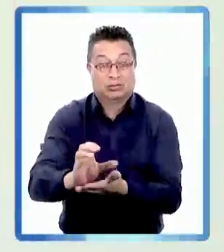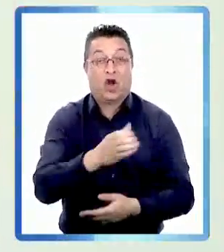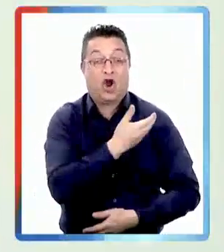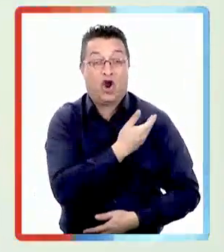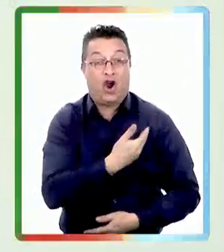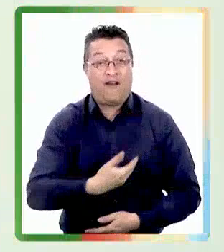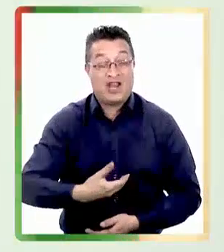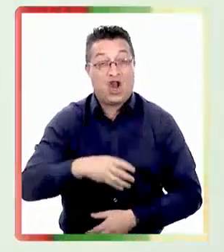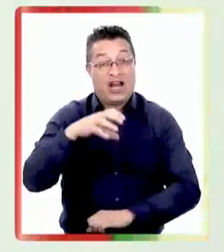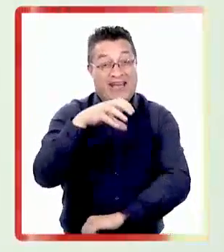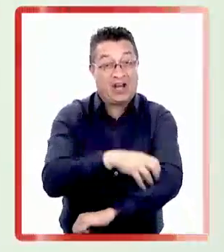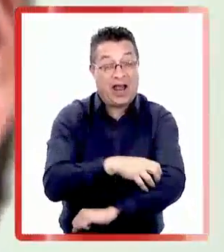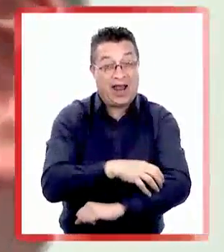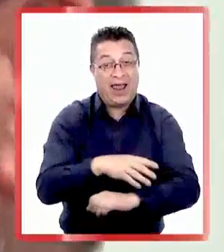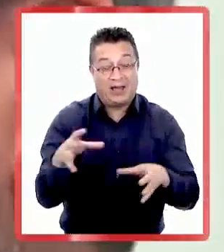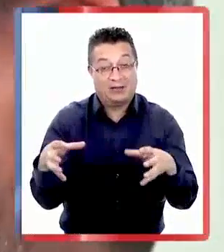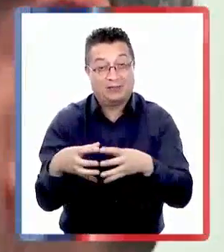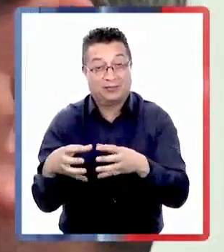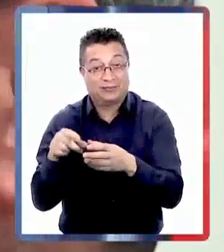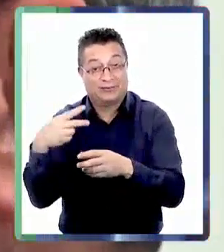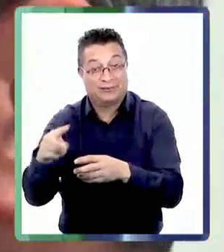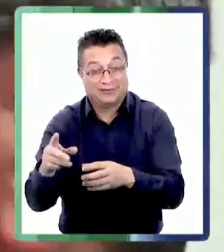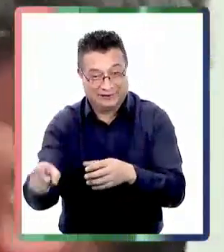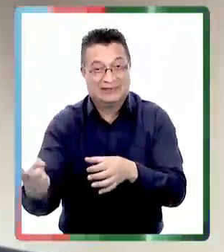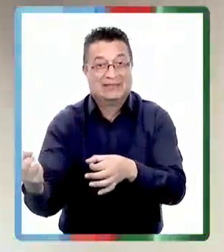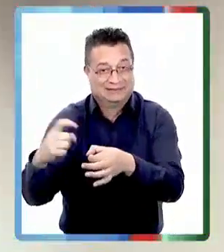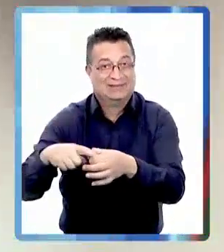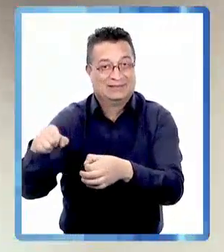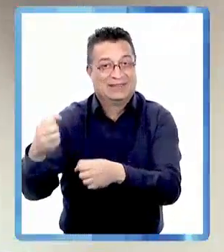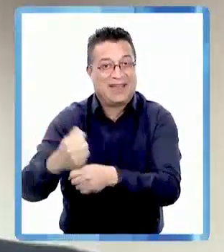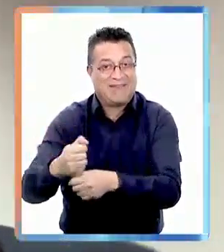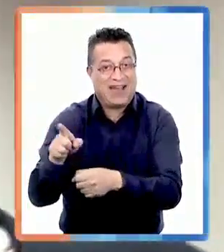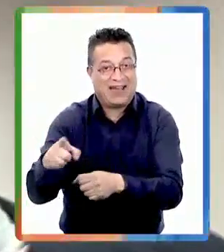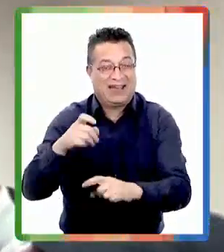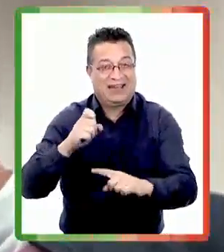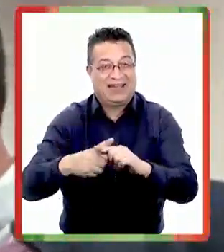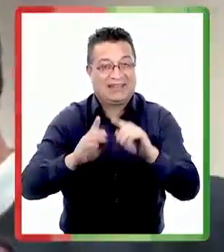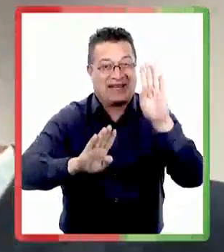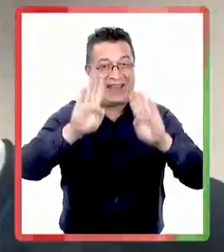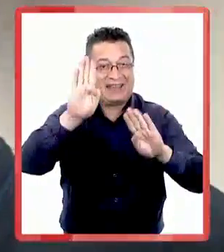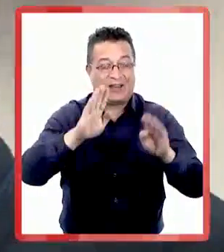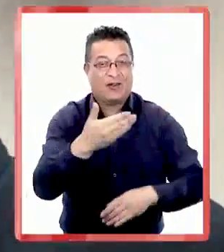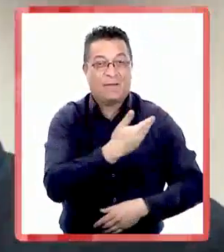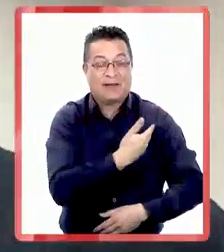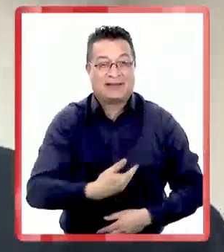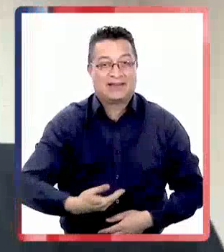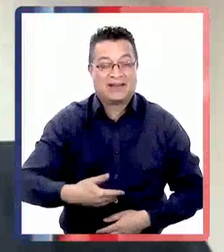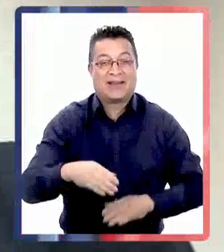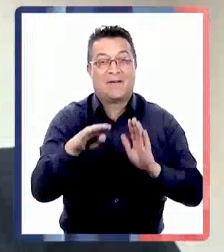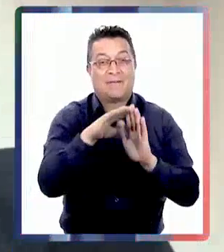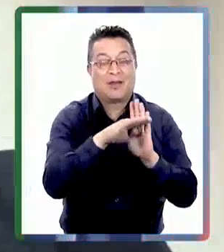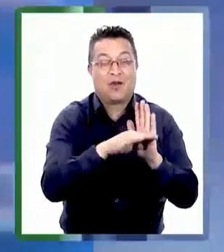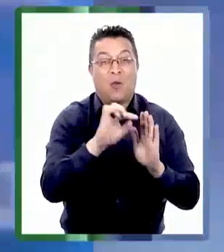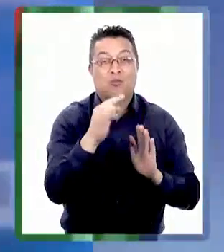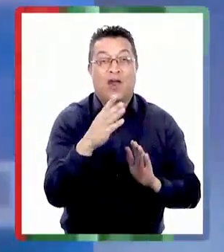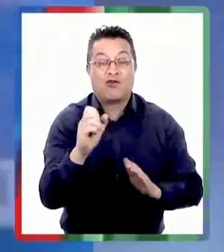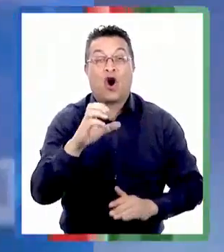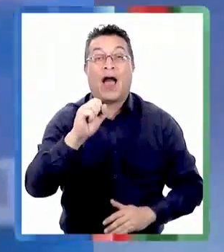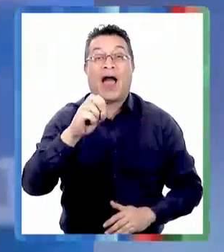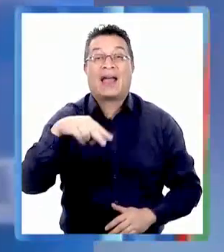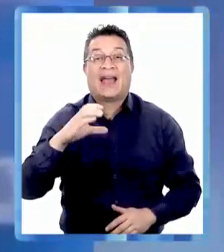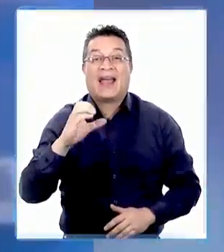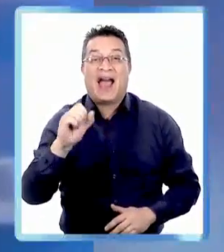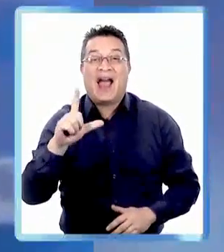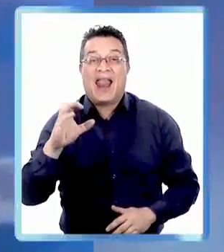desde el gobierno regional a la corporación Kimun, organización en la que presta servicios el excandidato presidencial de la lista del pueblo Diego Ancalao